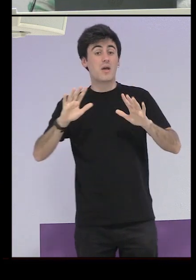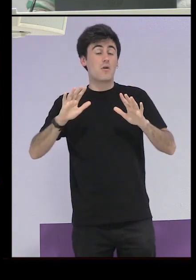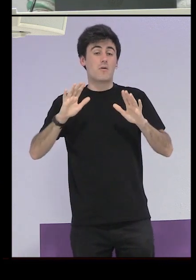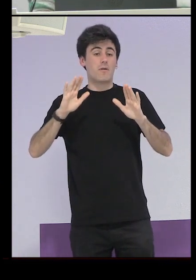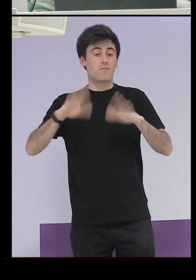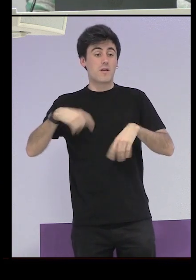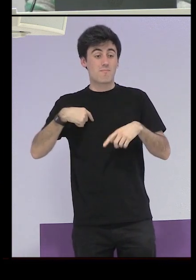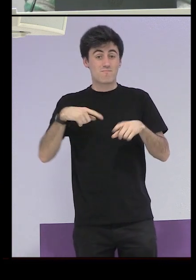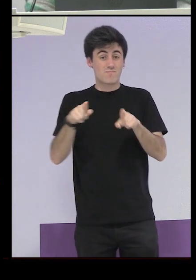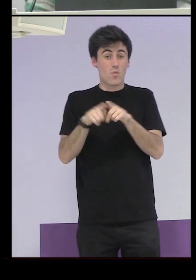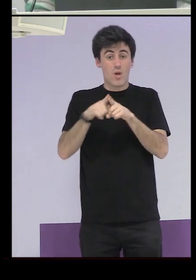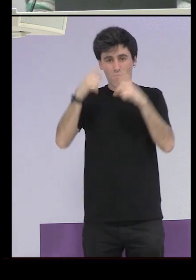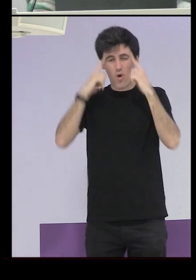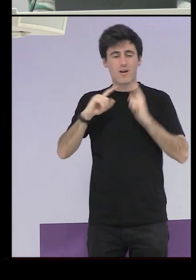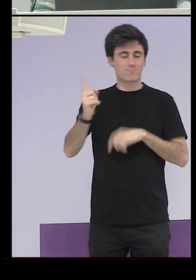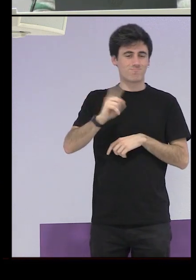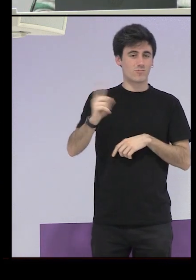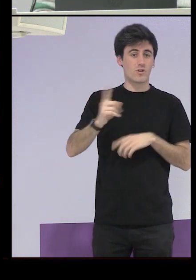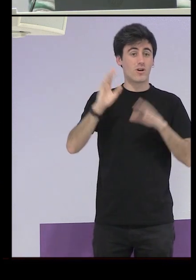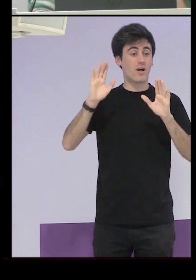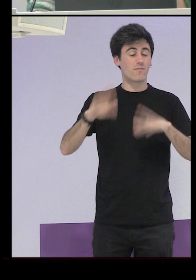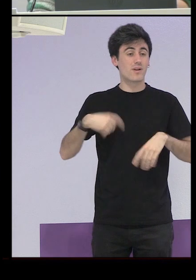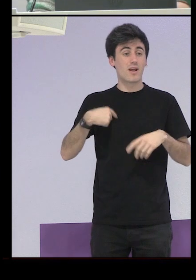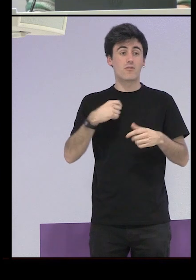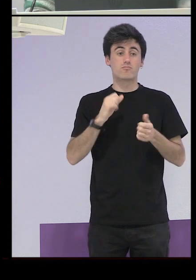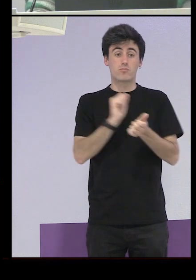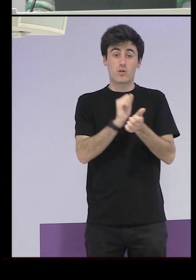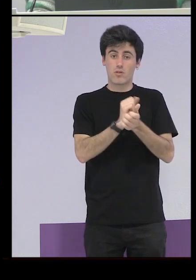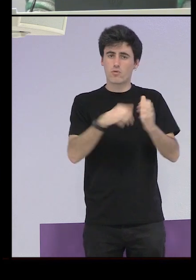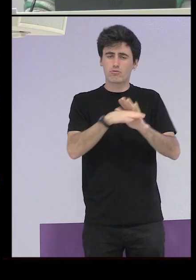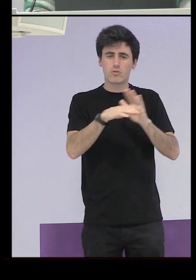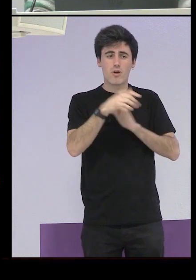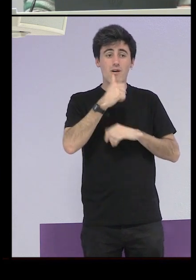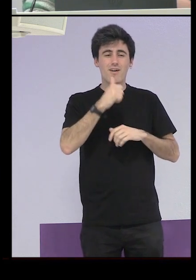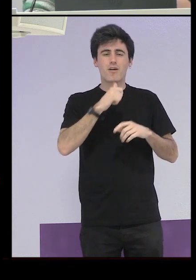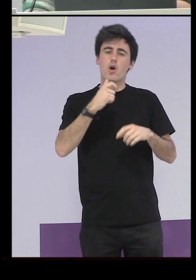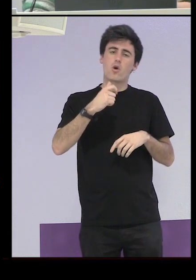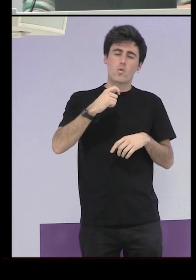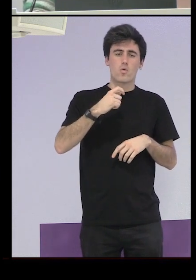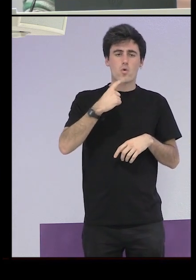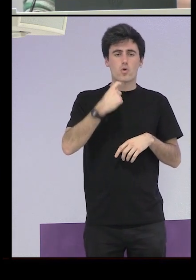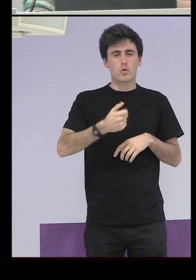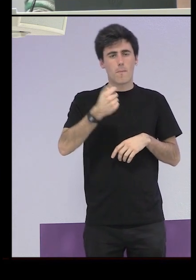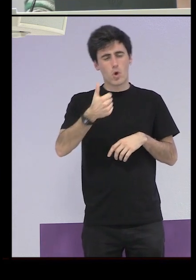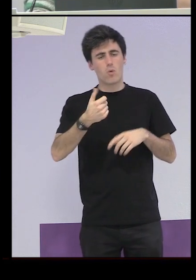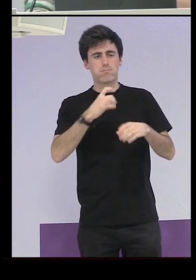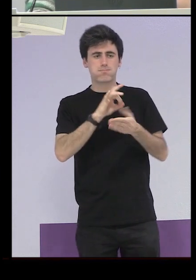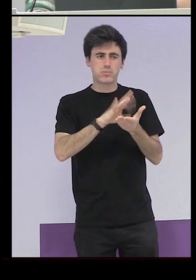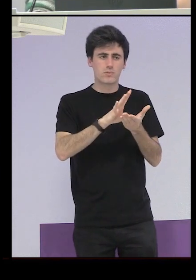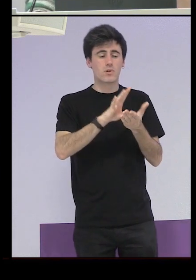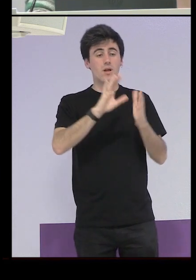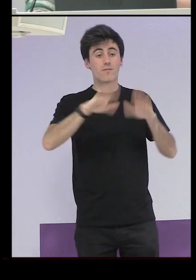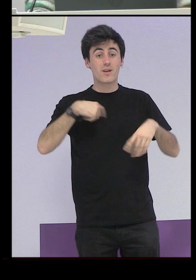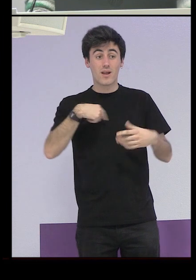un tiempo más en la cárcel de la Trinidad en Barcelona y tardaron y costó un poco echarlas es bonito porque entre que salieron ellas dentro del